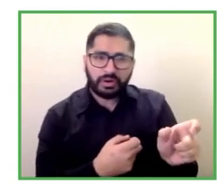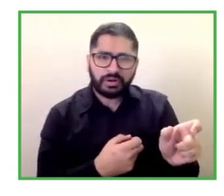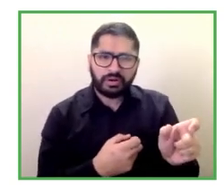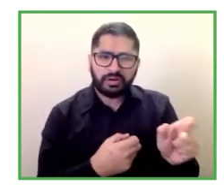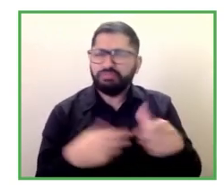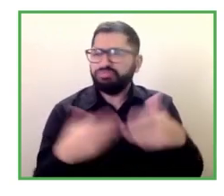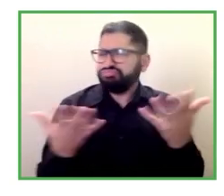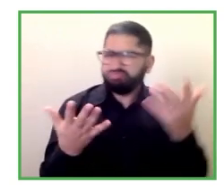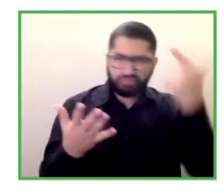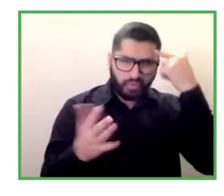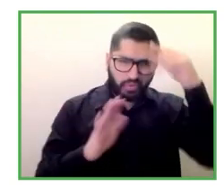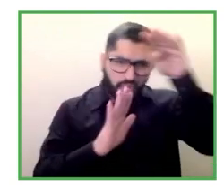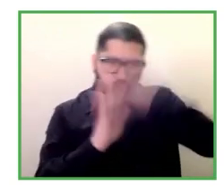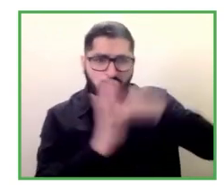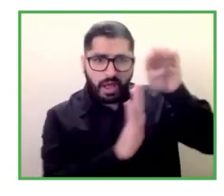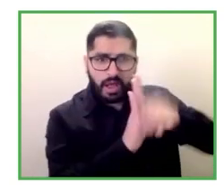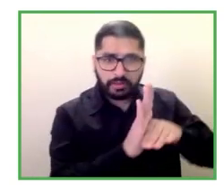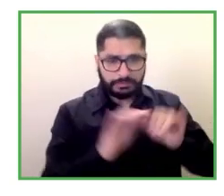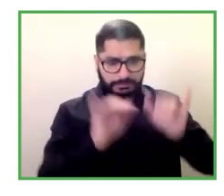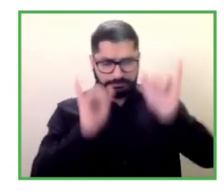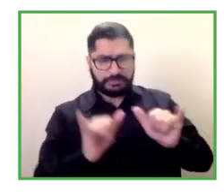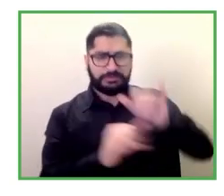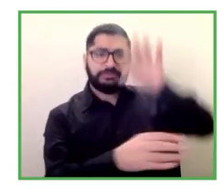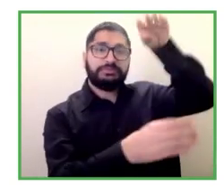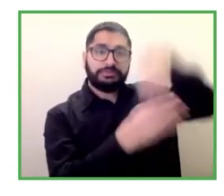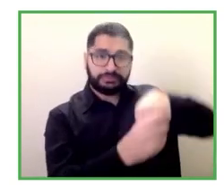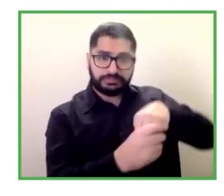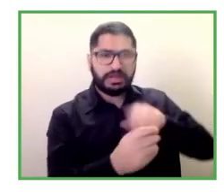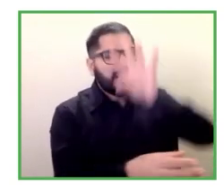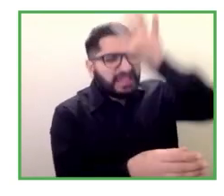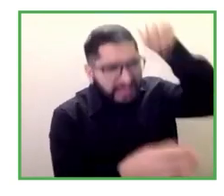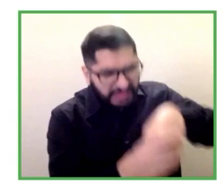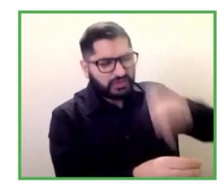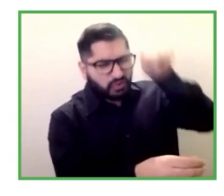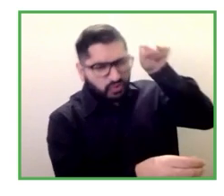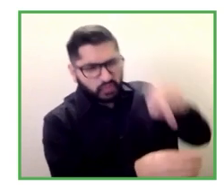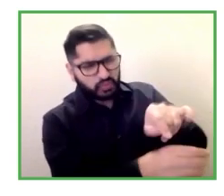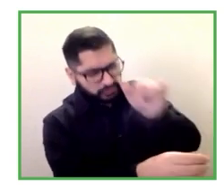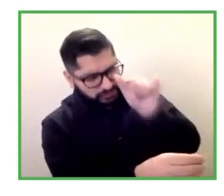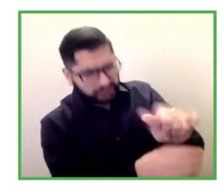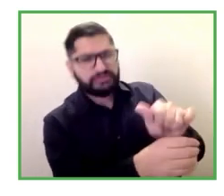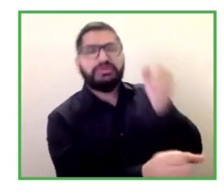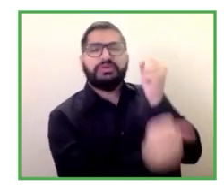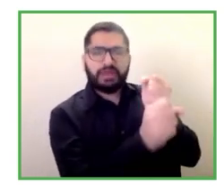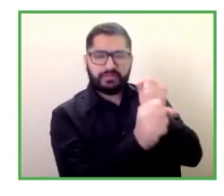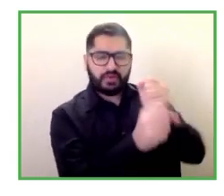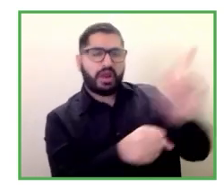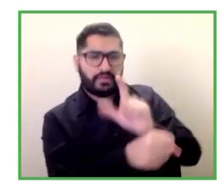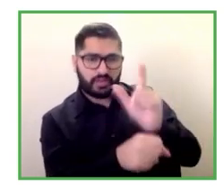así que vemos a los estados implementando políticas alrededor de la permanencia y de la vuelta al trabajo